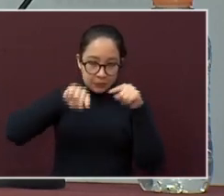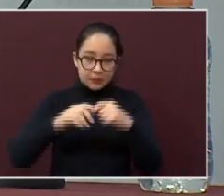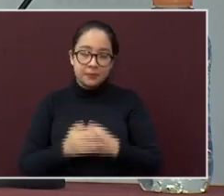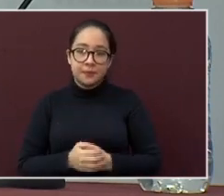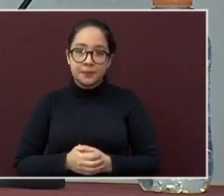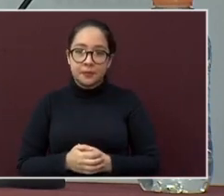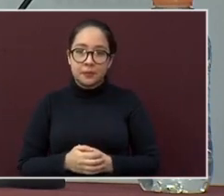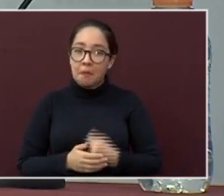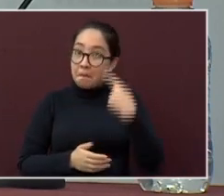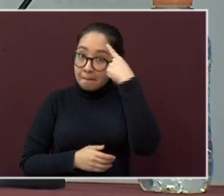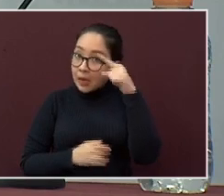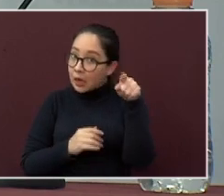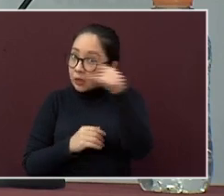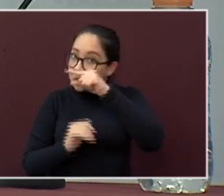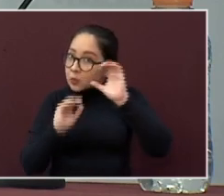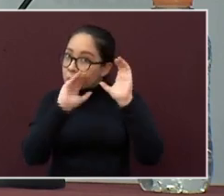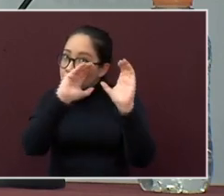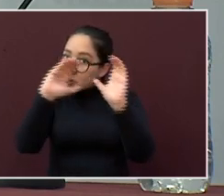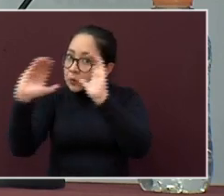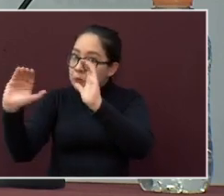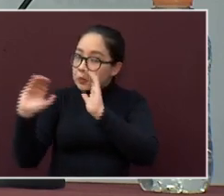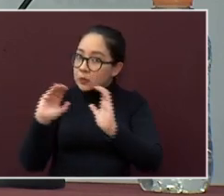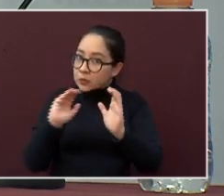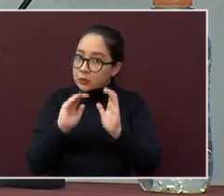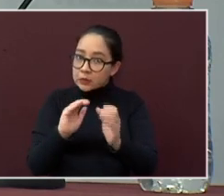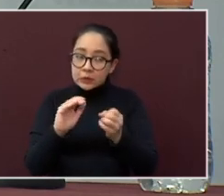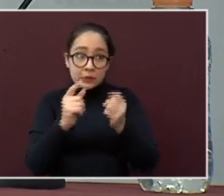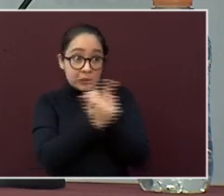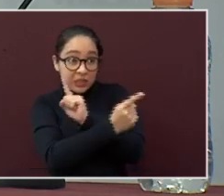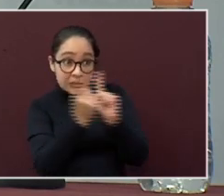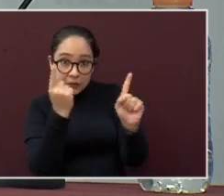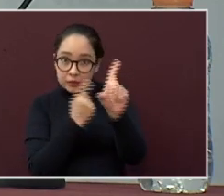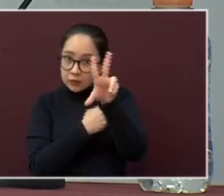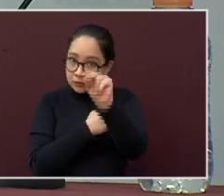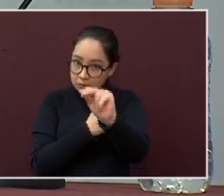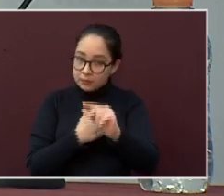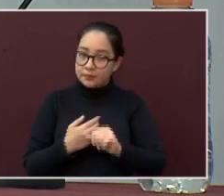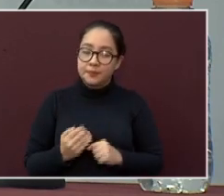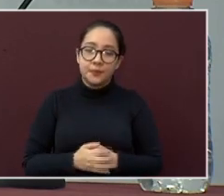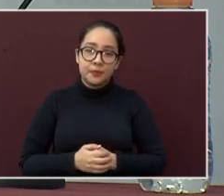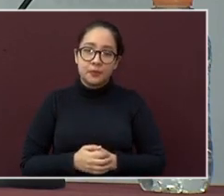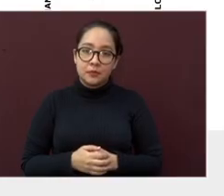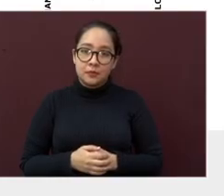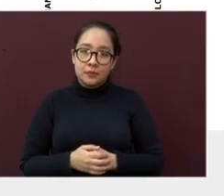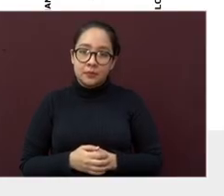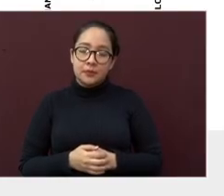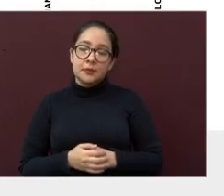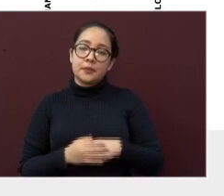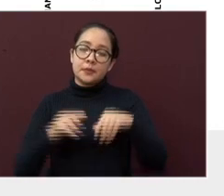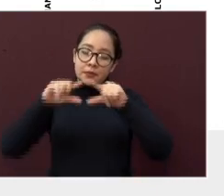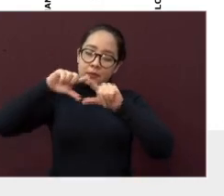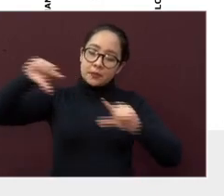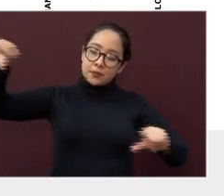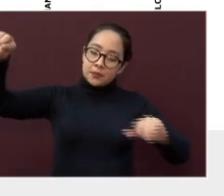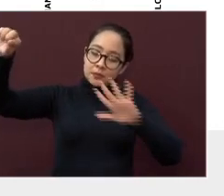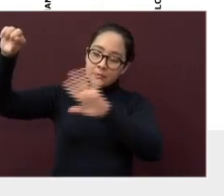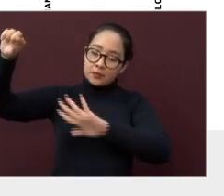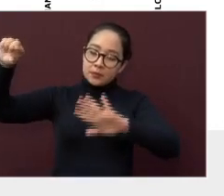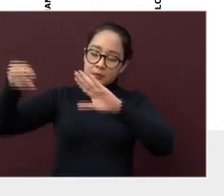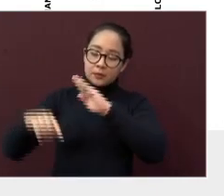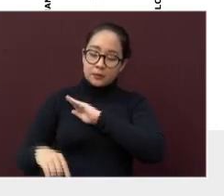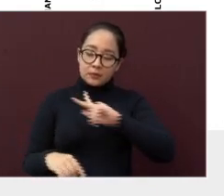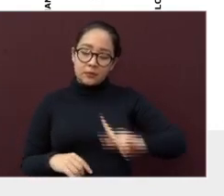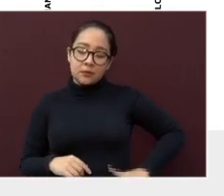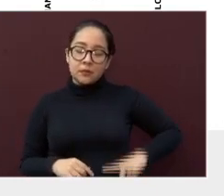A fin de que tomen sus precauciones y no se expongan a contraer el padecimiento. En la zona centro, el municipio de